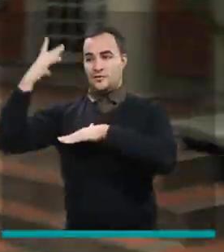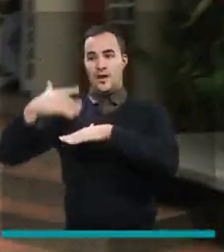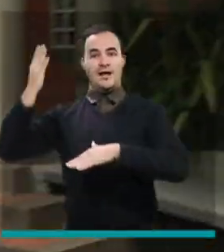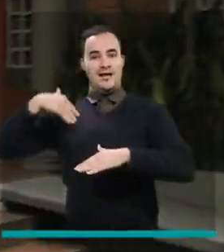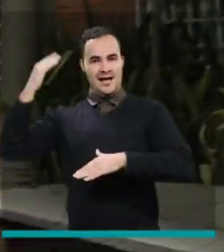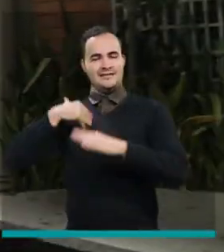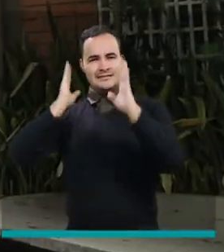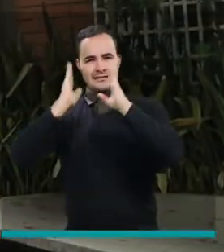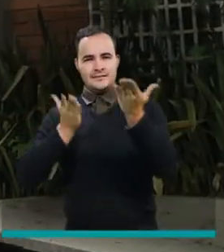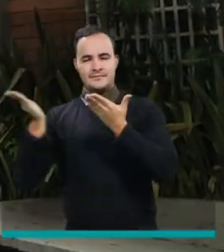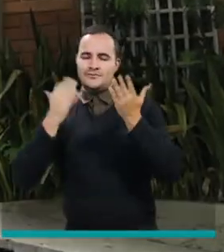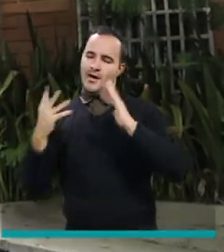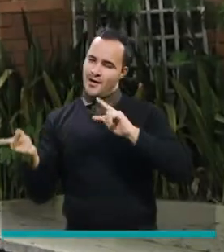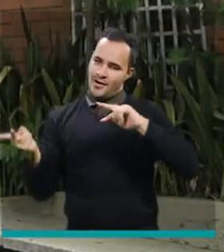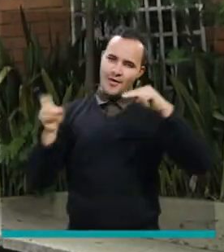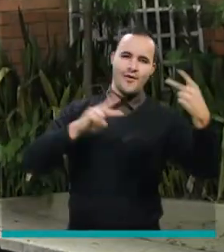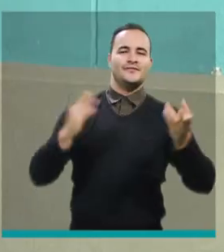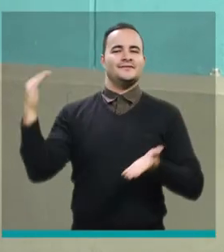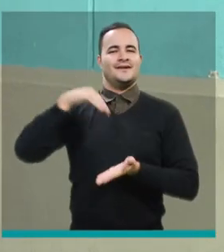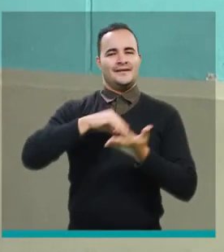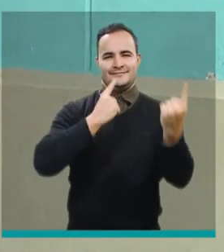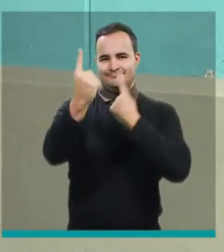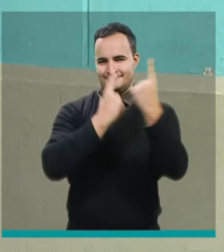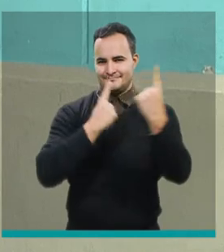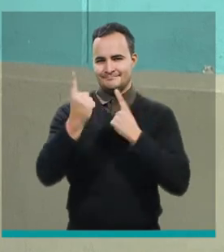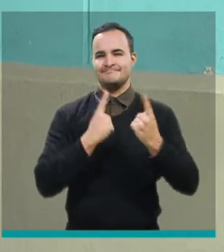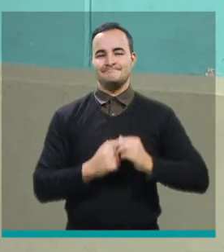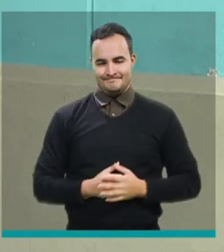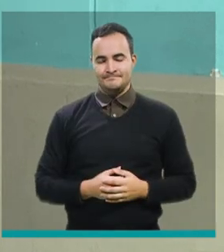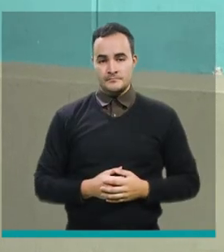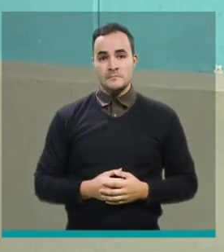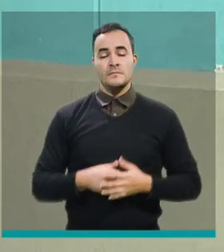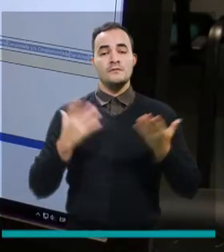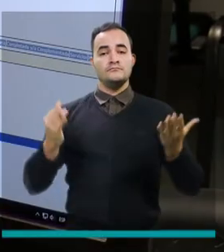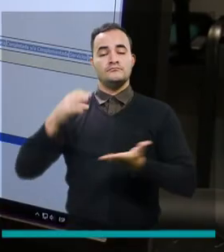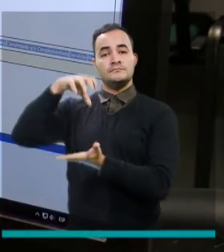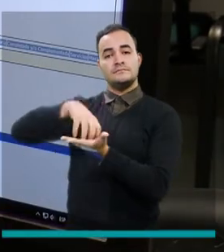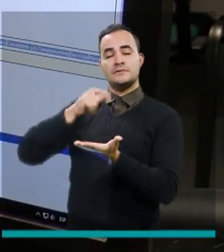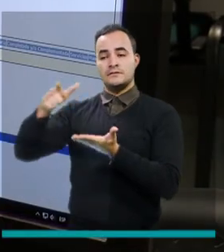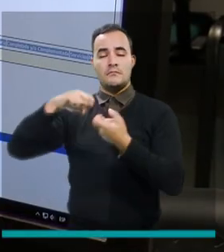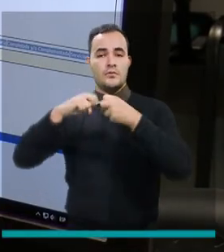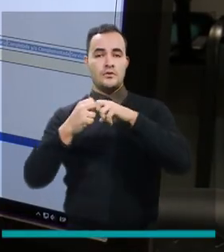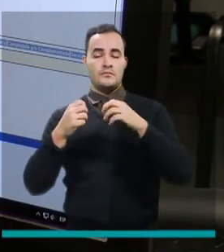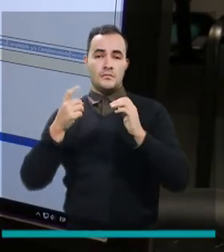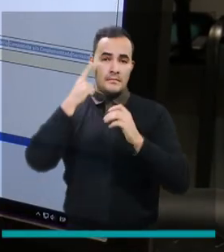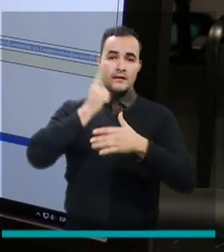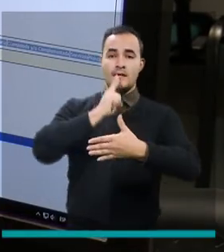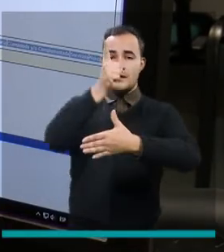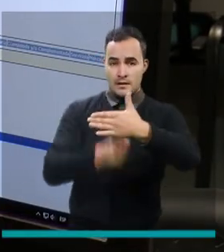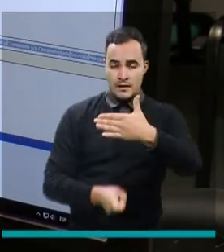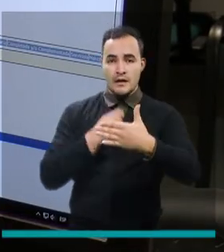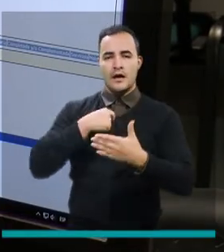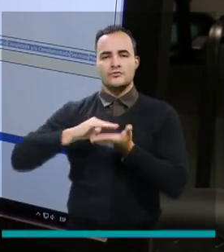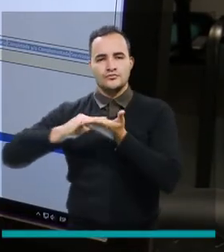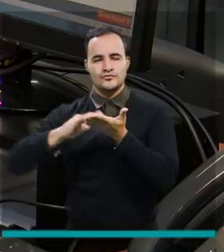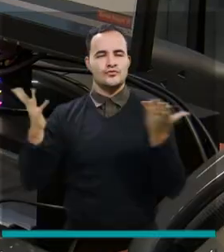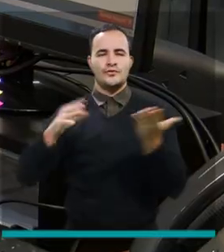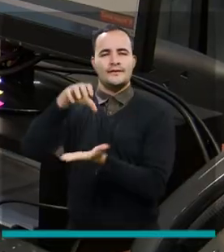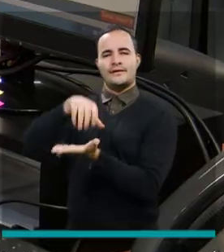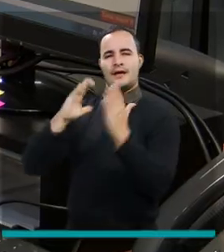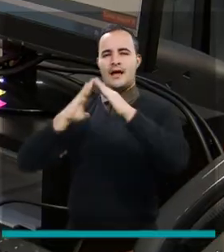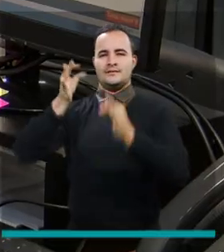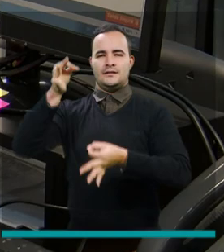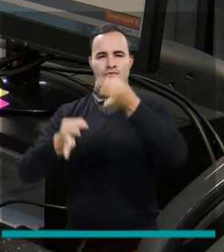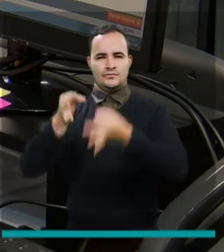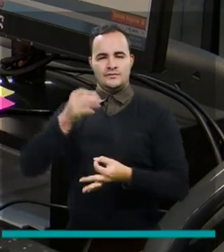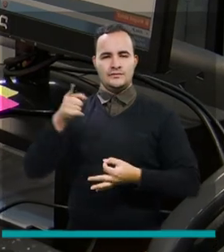virtualidad para prestar de nuevo sus servicios de manera presencial el centro de resolución de comparendos ubicado en la casa de